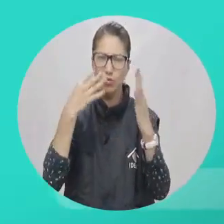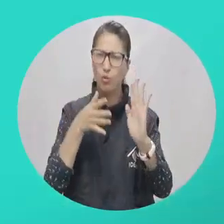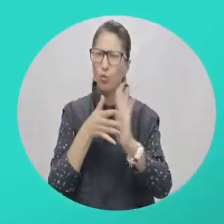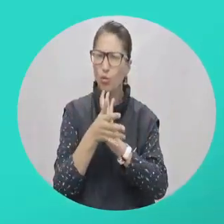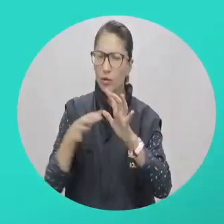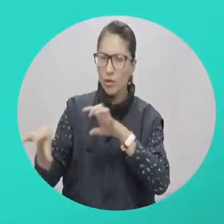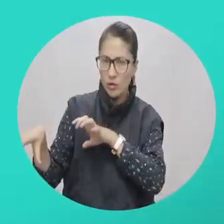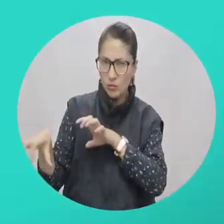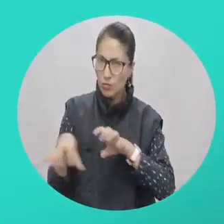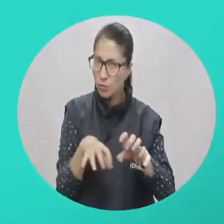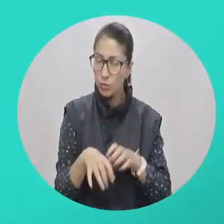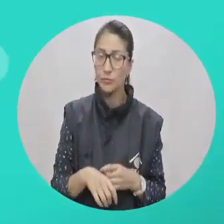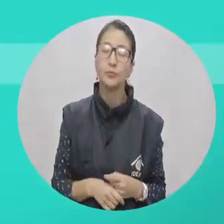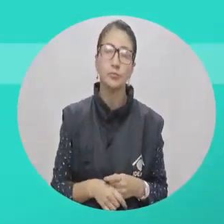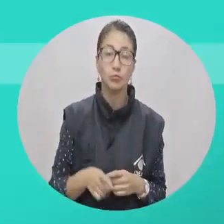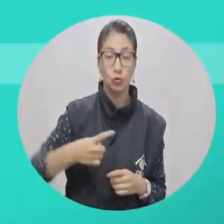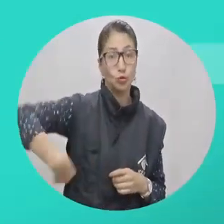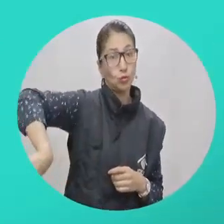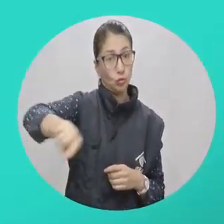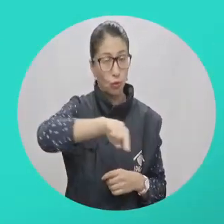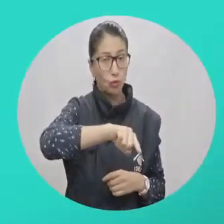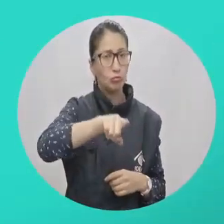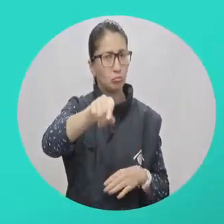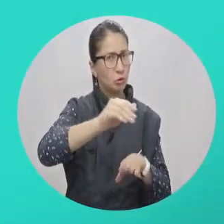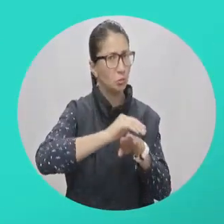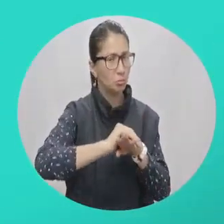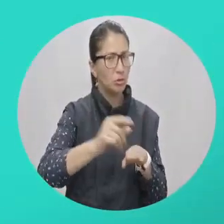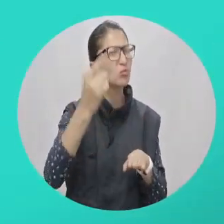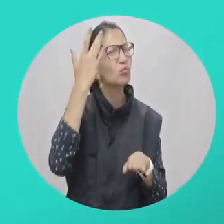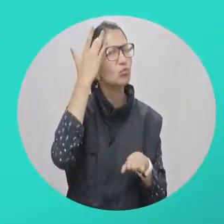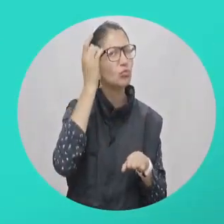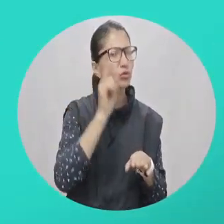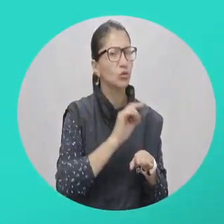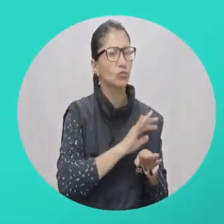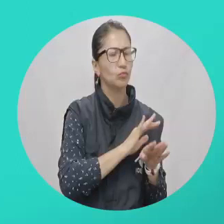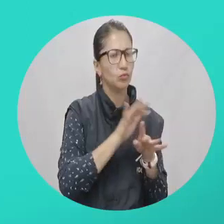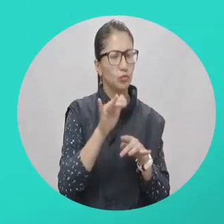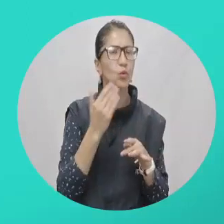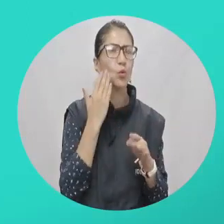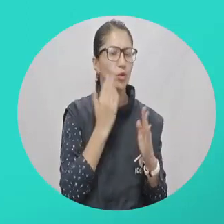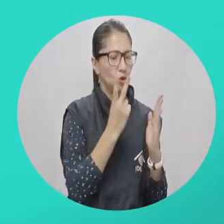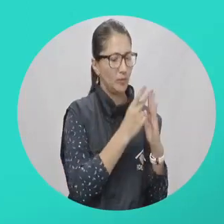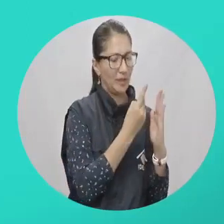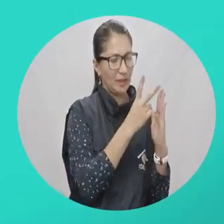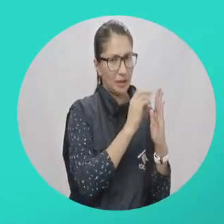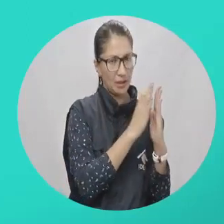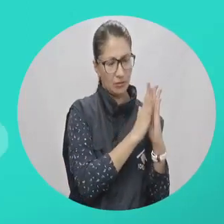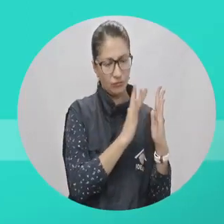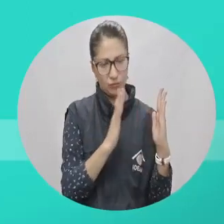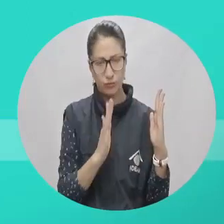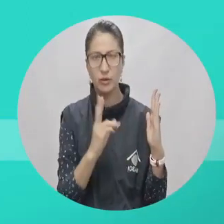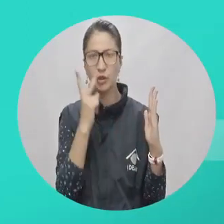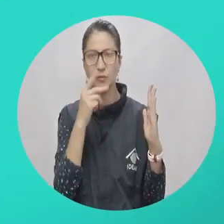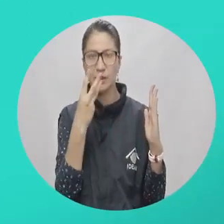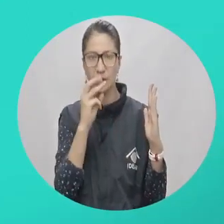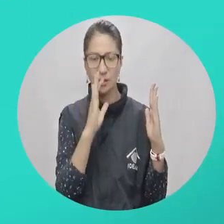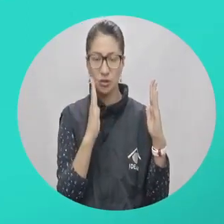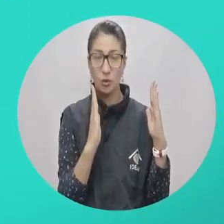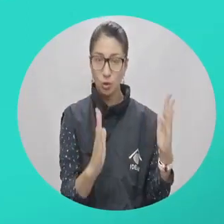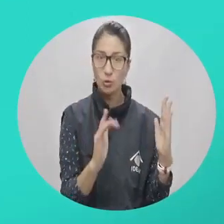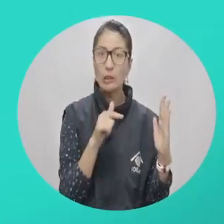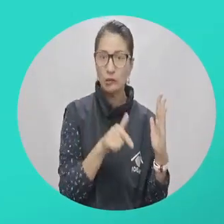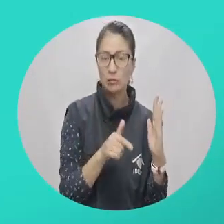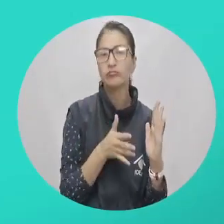cuentas a todos los colombianos. Los invitamos a nuestra audiencia pública de rendición de cuentas 2017 y primer semestre de